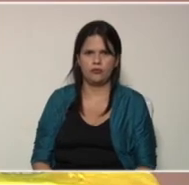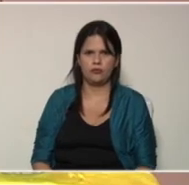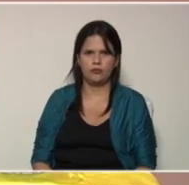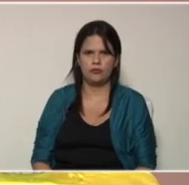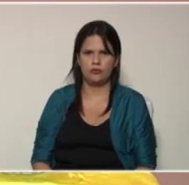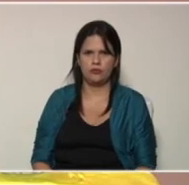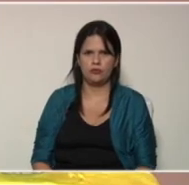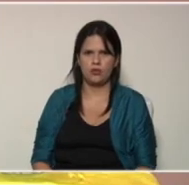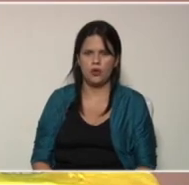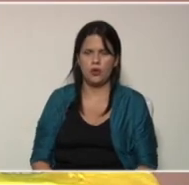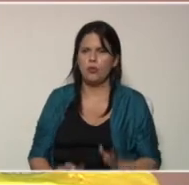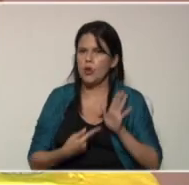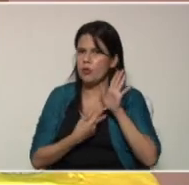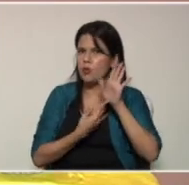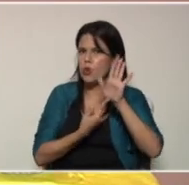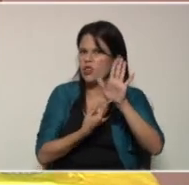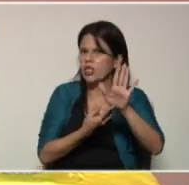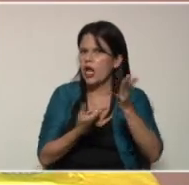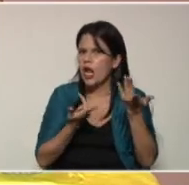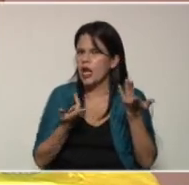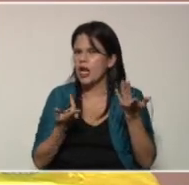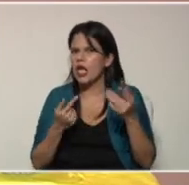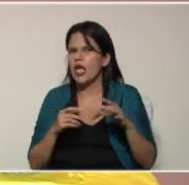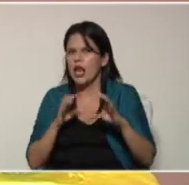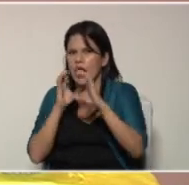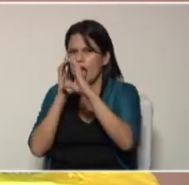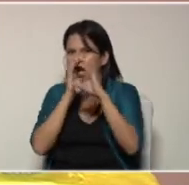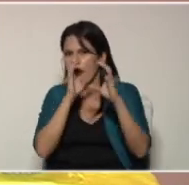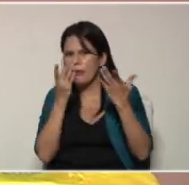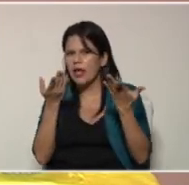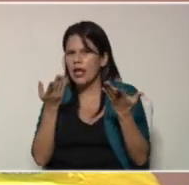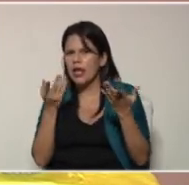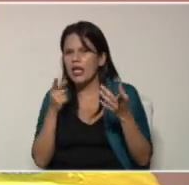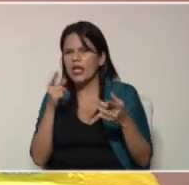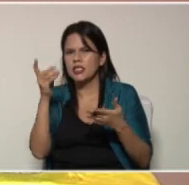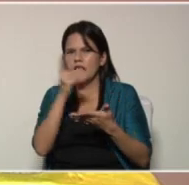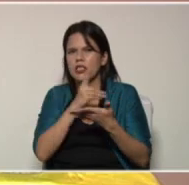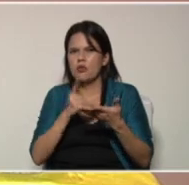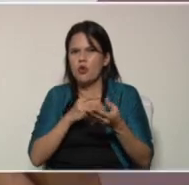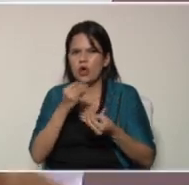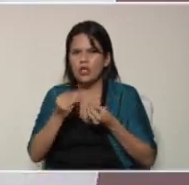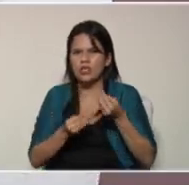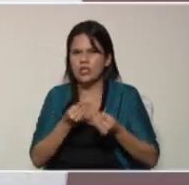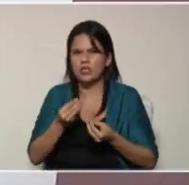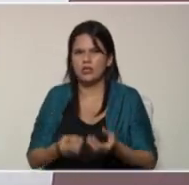puedes mostrarle a la cámara este hermoso trabajo que realizaste pequeño trabajo ok